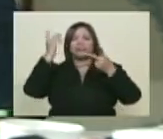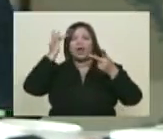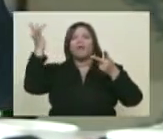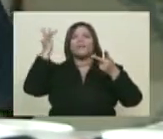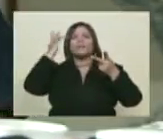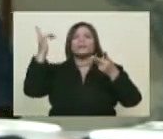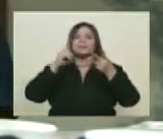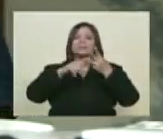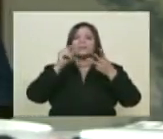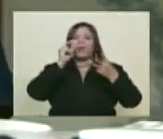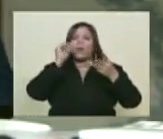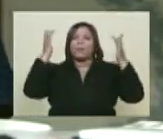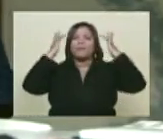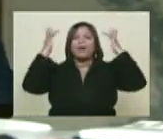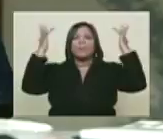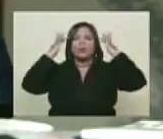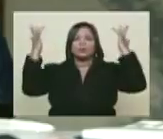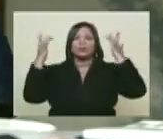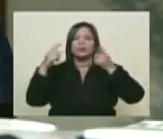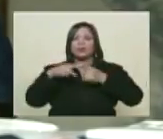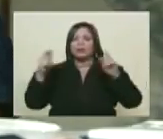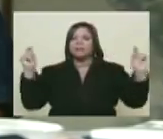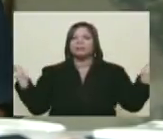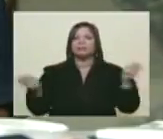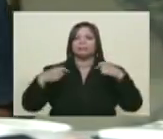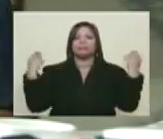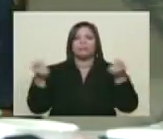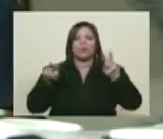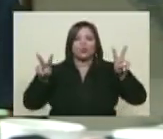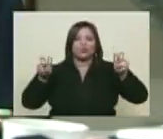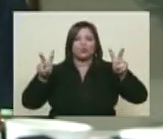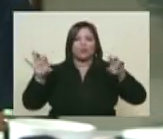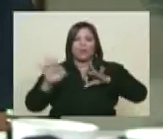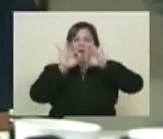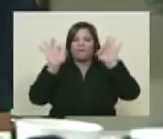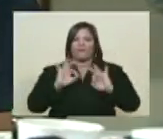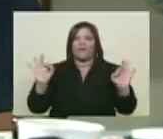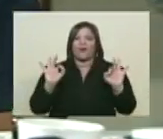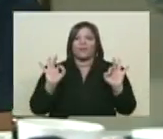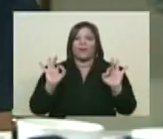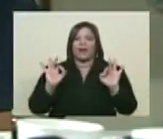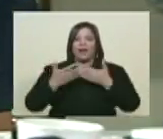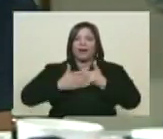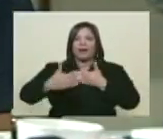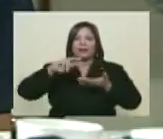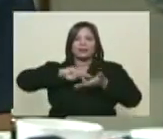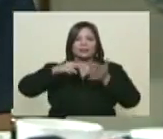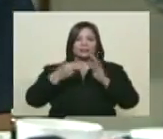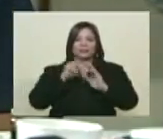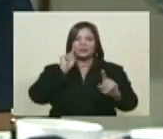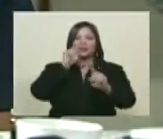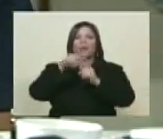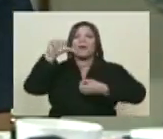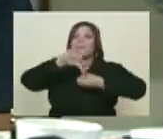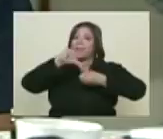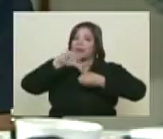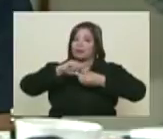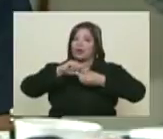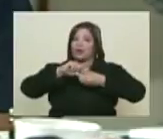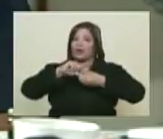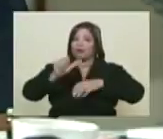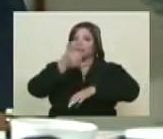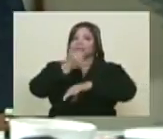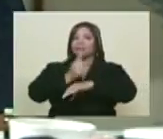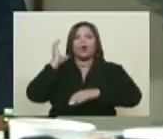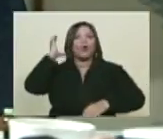Francisco Mieres, y reimpulsó una nueva modalidad y una nueva tendencia en torno al petróleo. Estableció